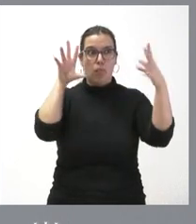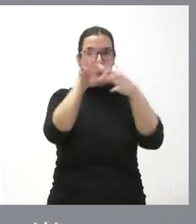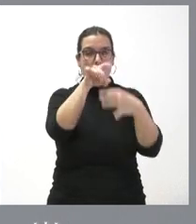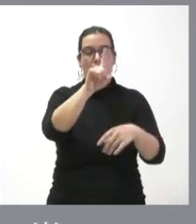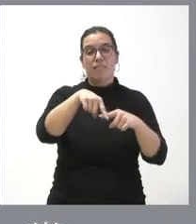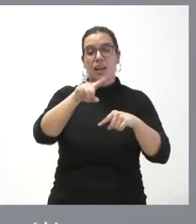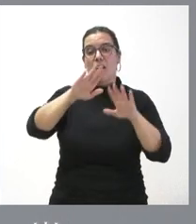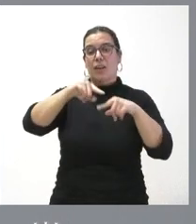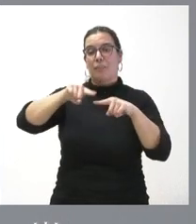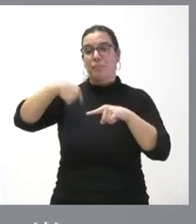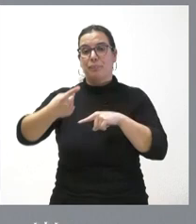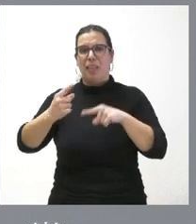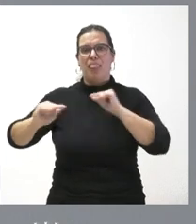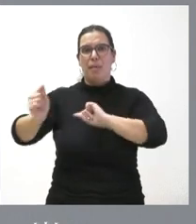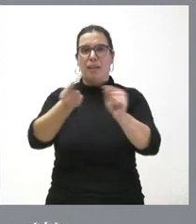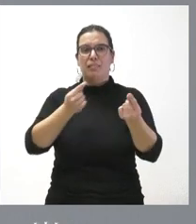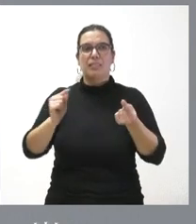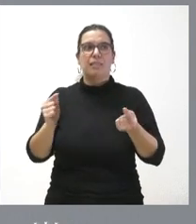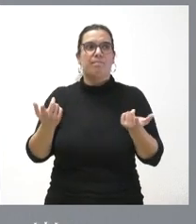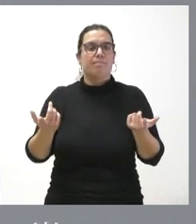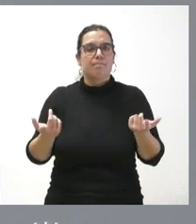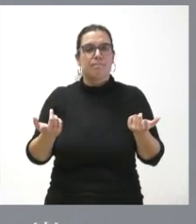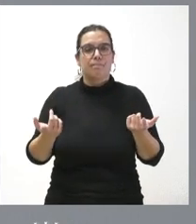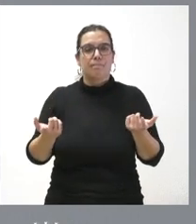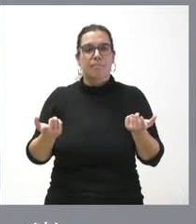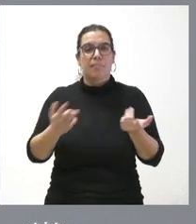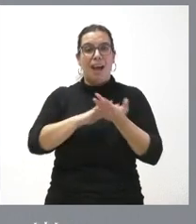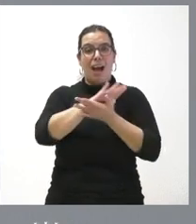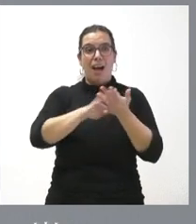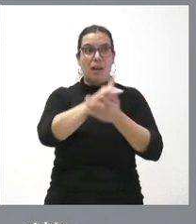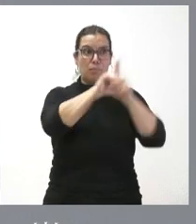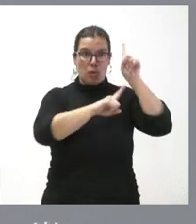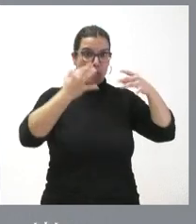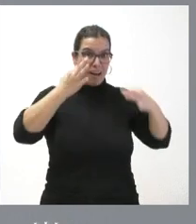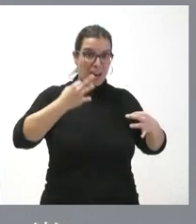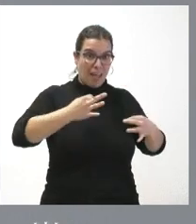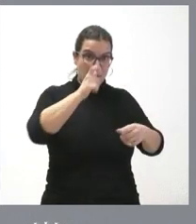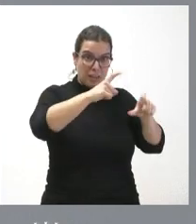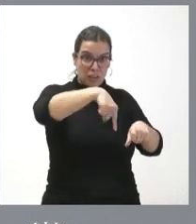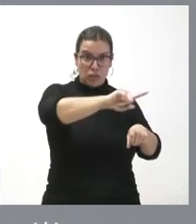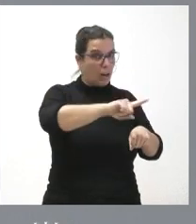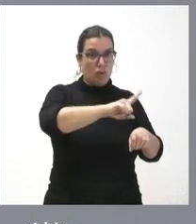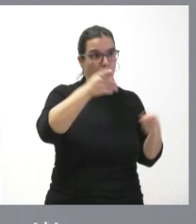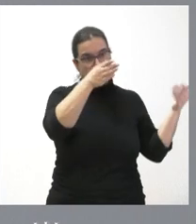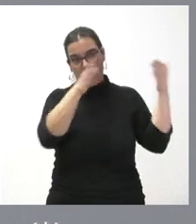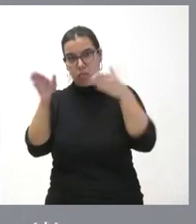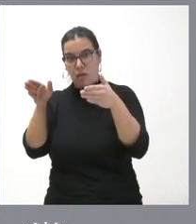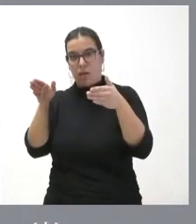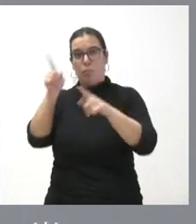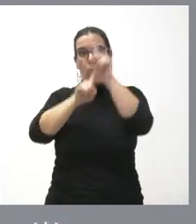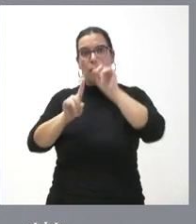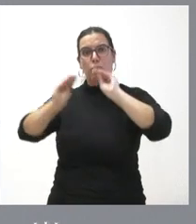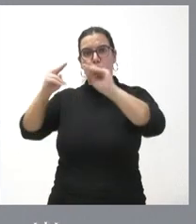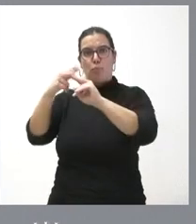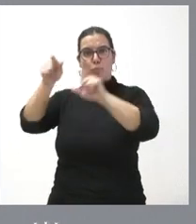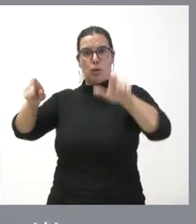generan ciertos debates que hace que en vez de hablar de los problemas de la gente hablemos de los problemas que tienen algunos políticos y eso